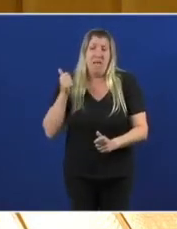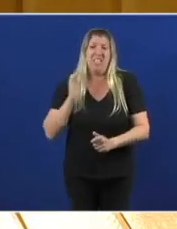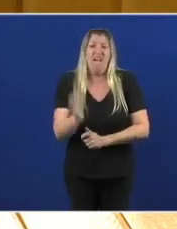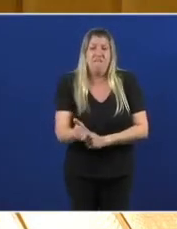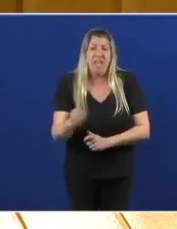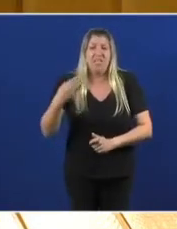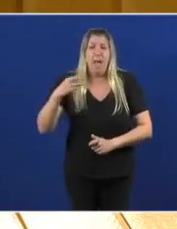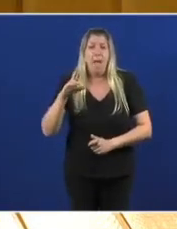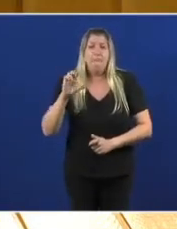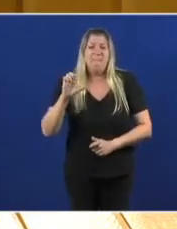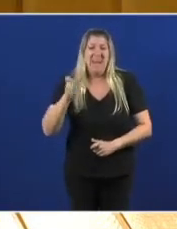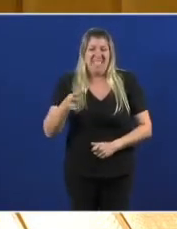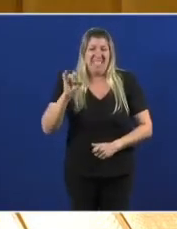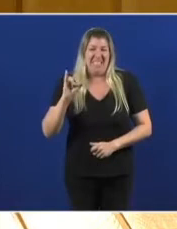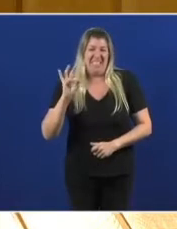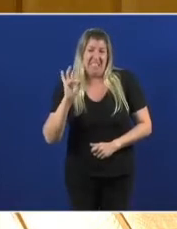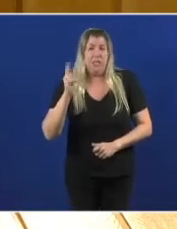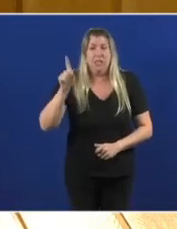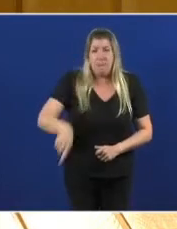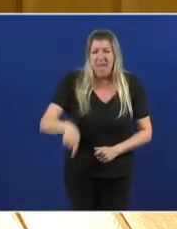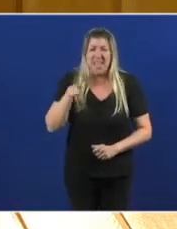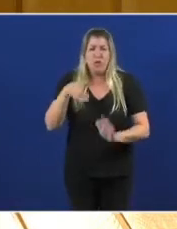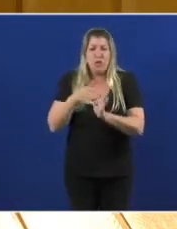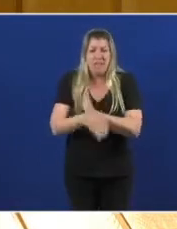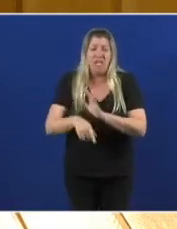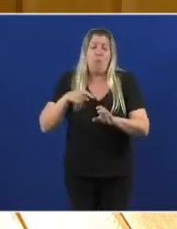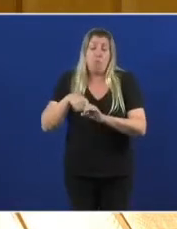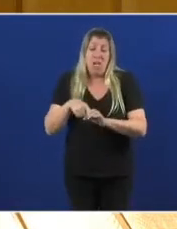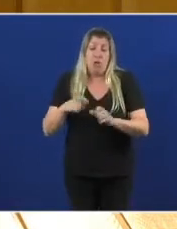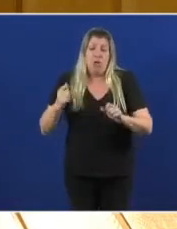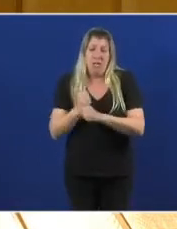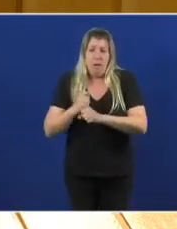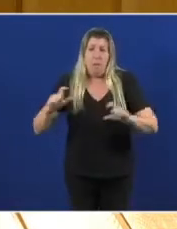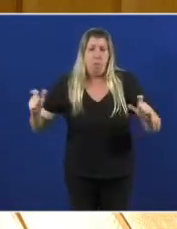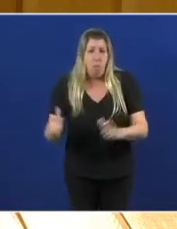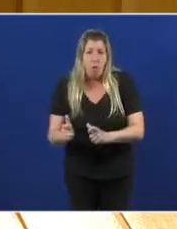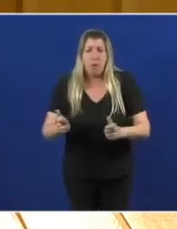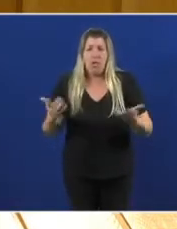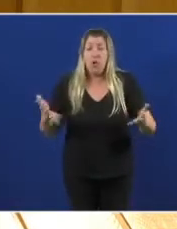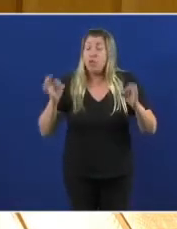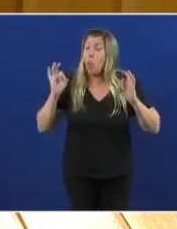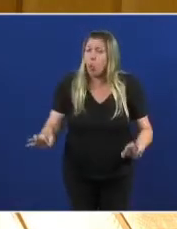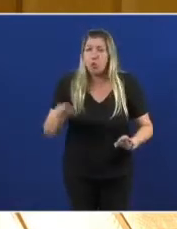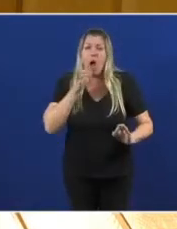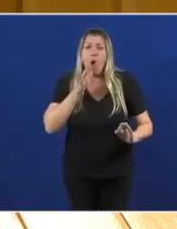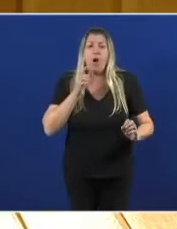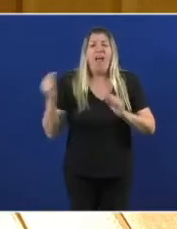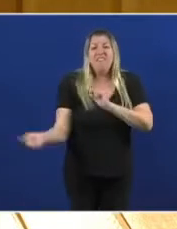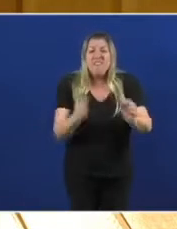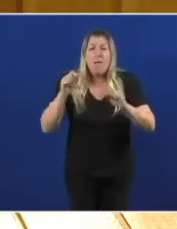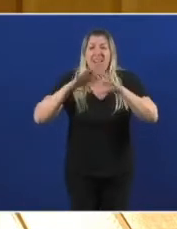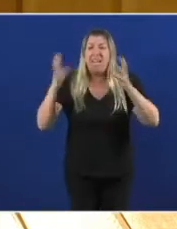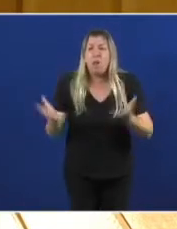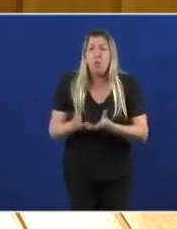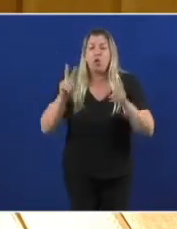postos de traballo. Que miren, xusto, cando a nivel mundial se está dando un gran debate sobre a soberanía alimentaria,